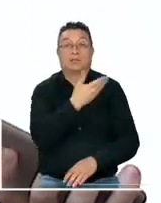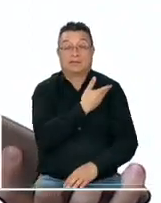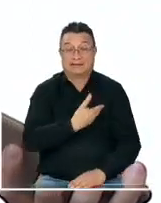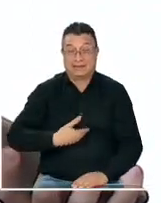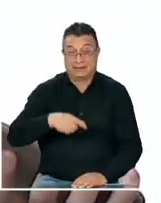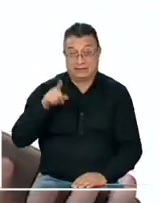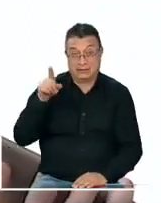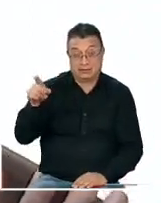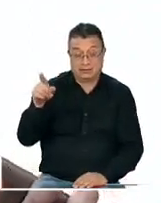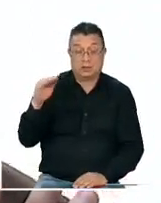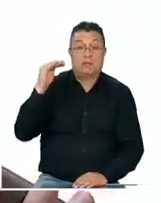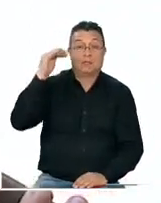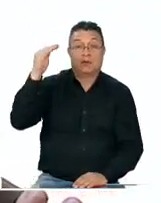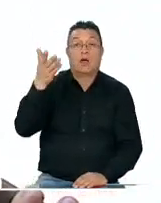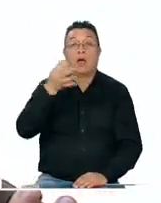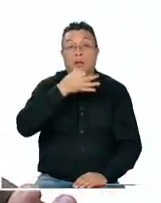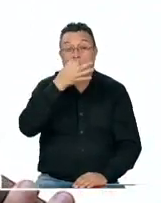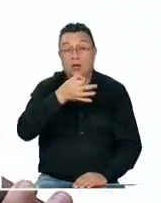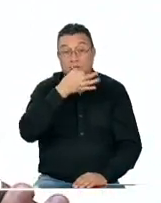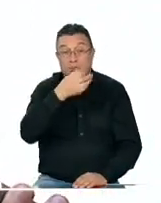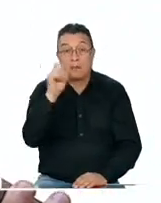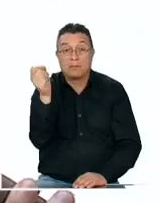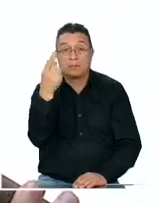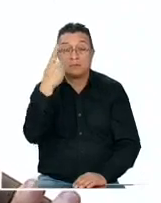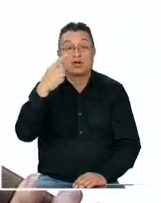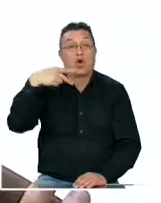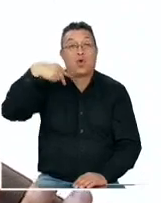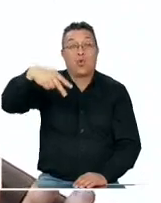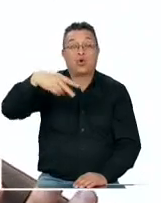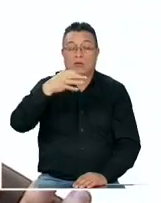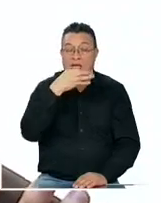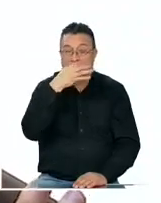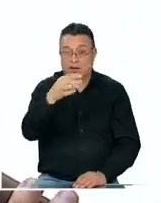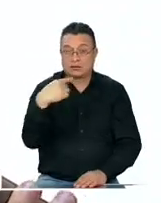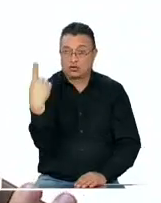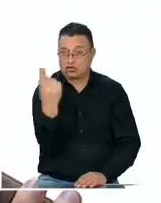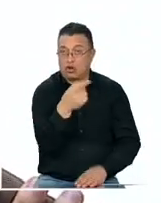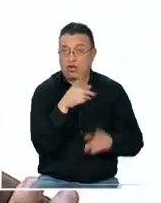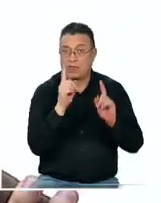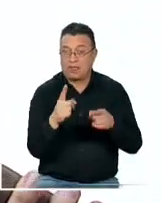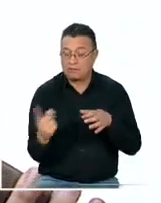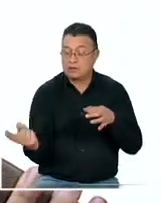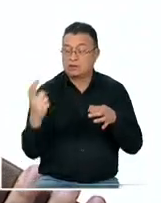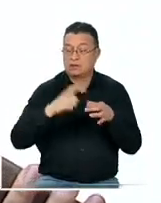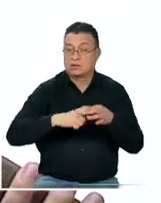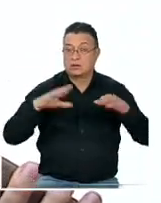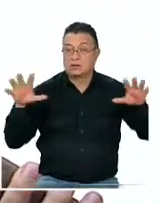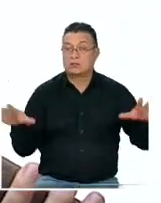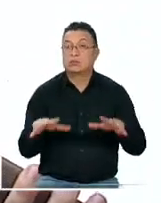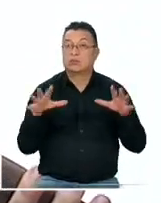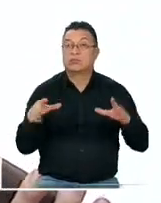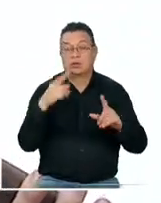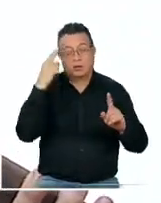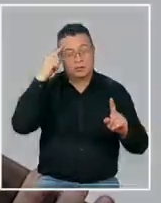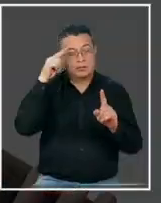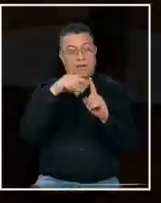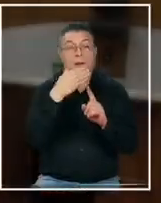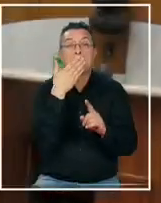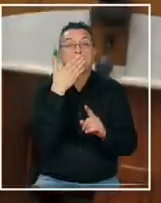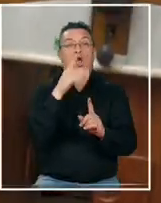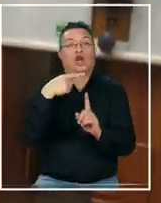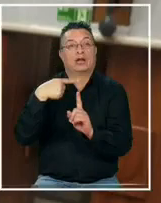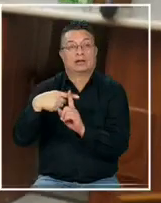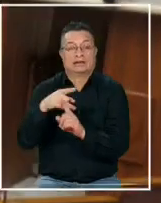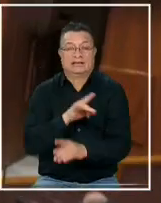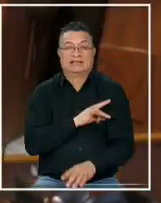el presidente en su mensaje el primero de junio nos interpela a todos a sumarnos a un esfuerzo que está pensado en lo mejor para Chile